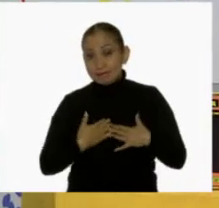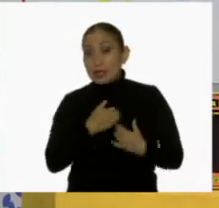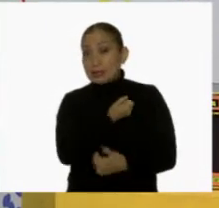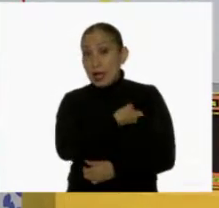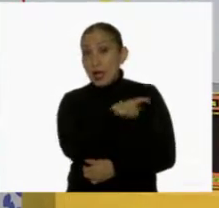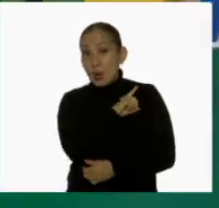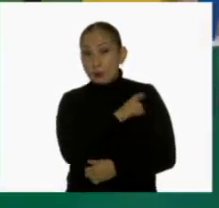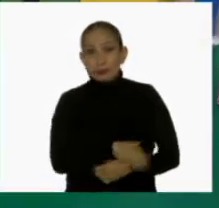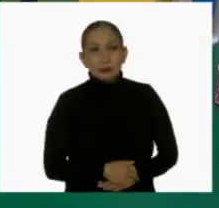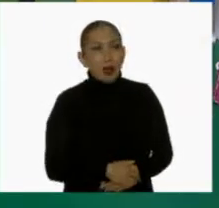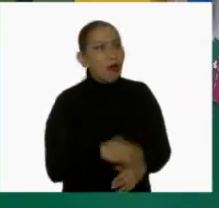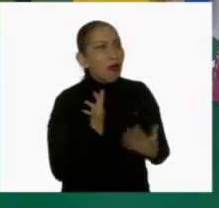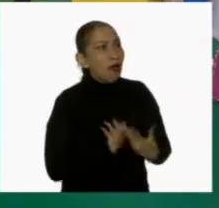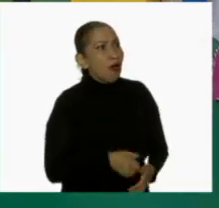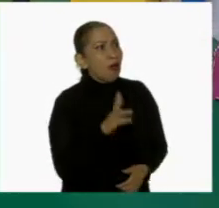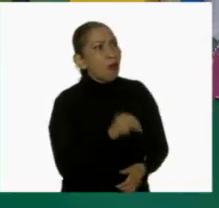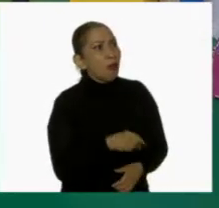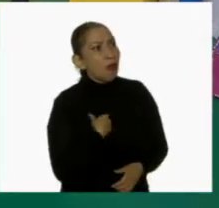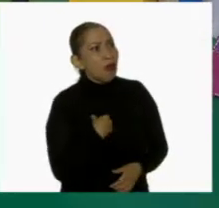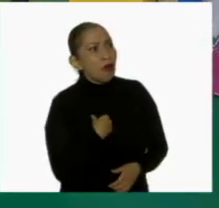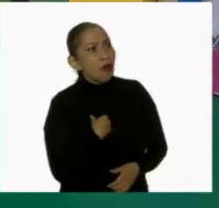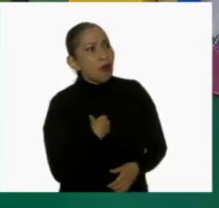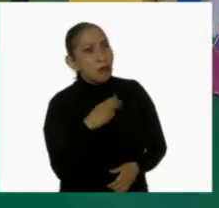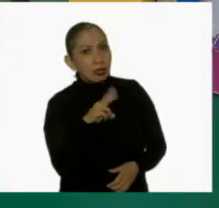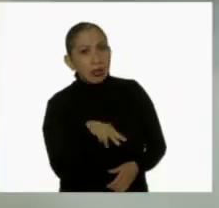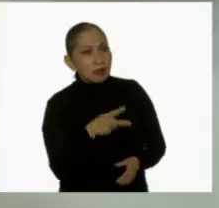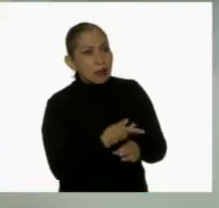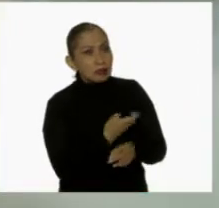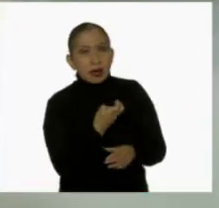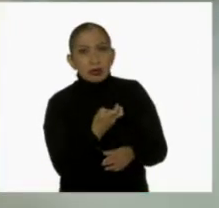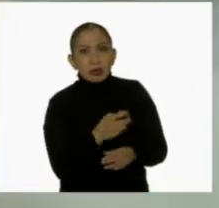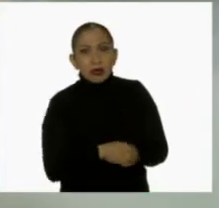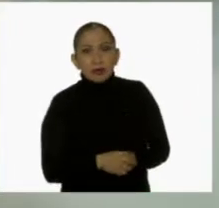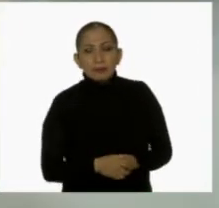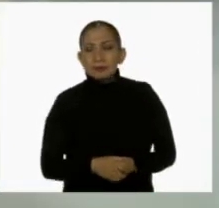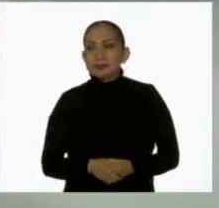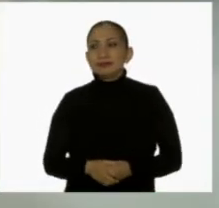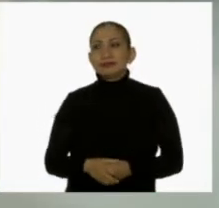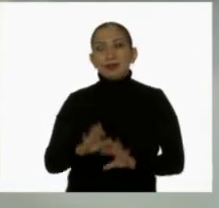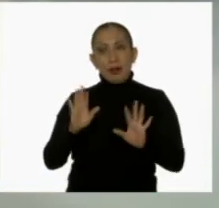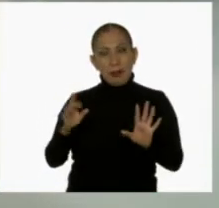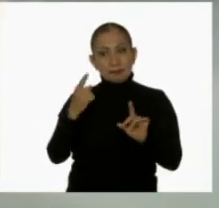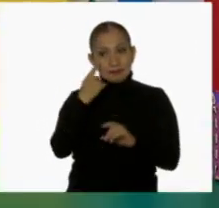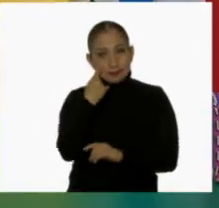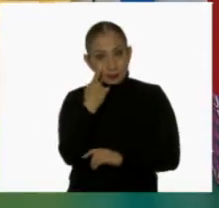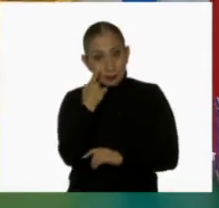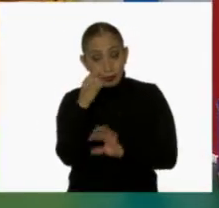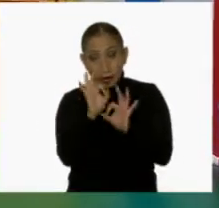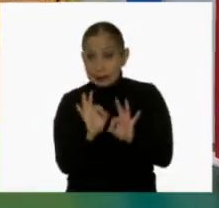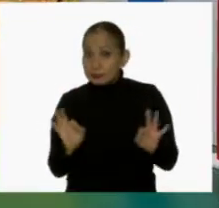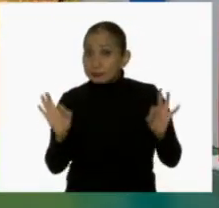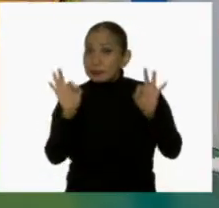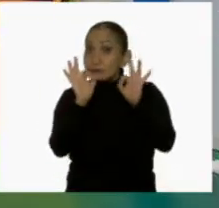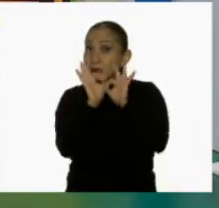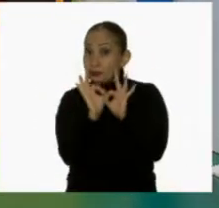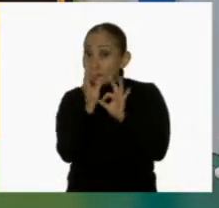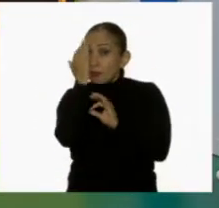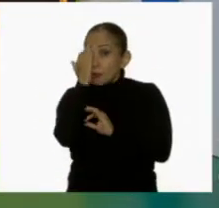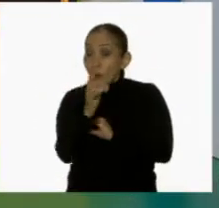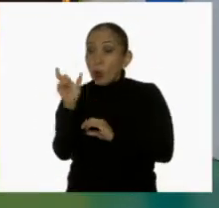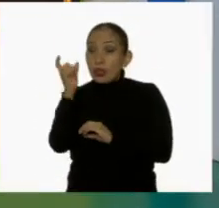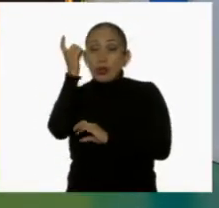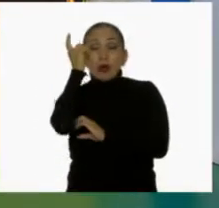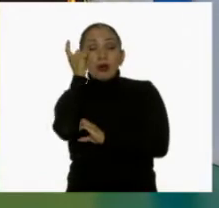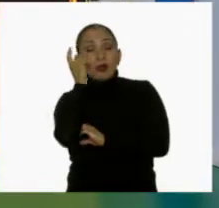un hecho. ¡Ay, no me espantes, maestro Gus! ¿Cómo puede pasar esto? Ah, miren, es importante saber que al